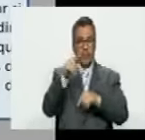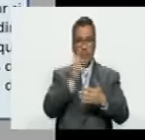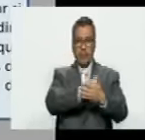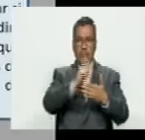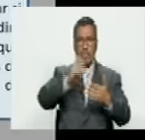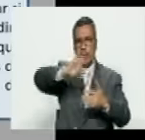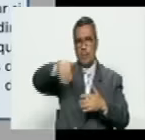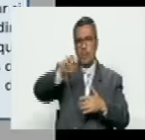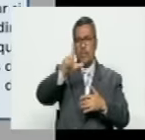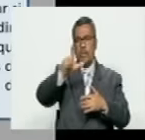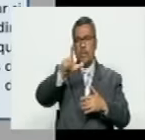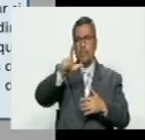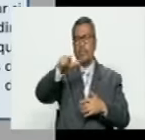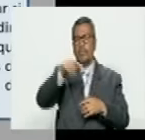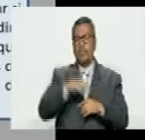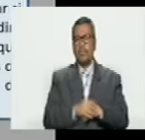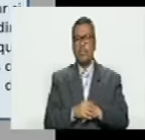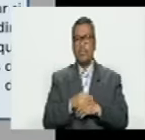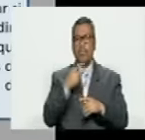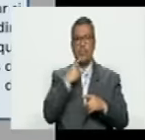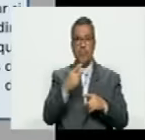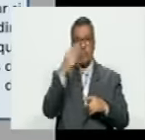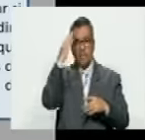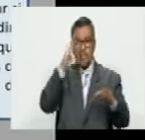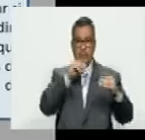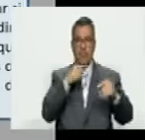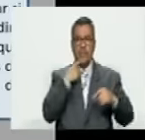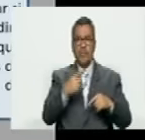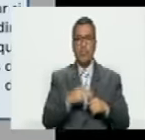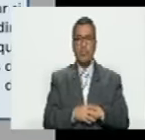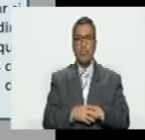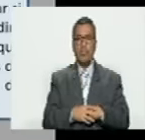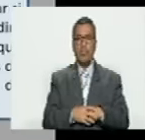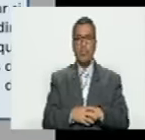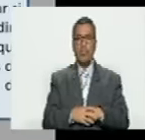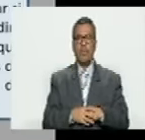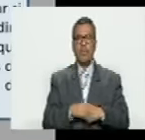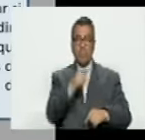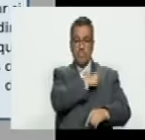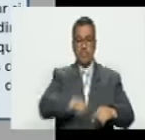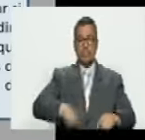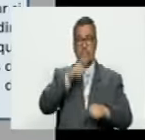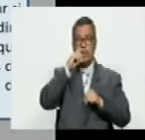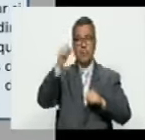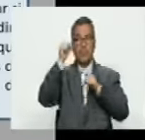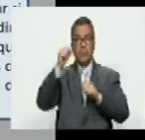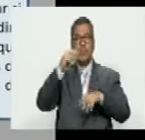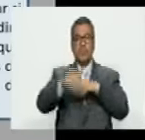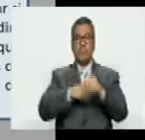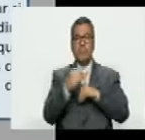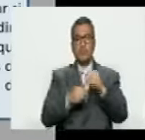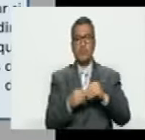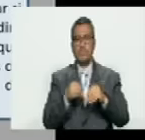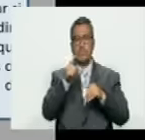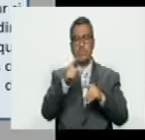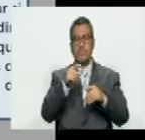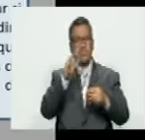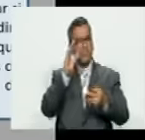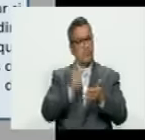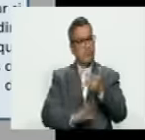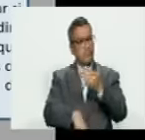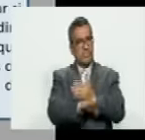en julio diciendo lo que ya conté y dice al presidente Maduro hay que darle una salida